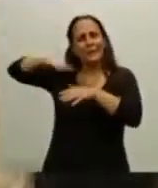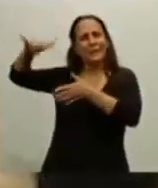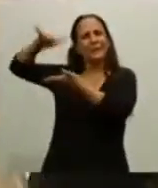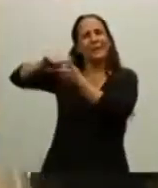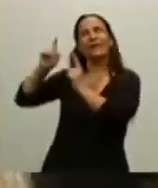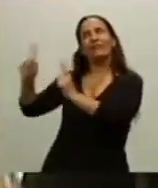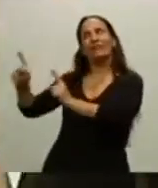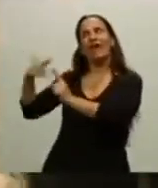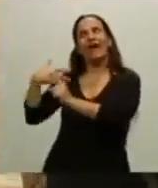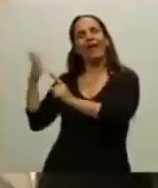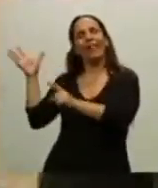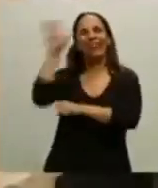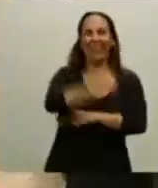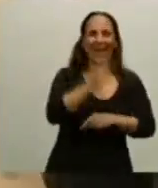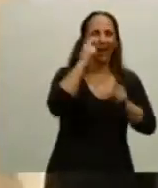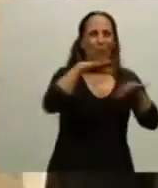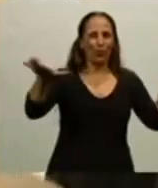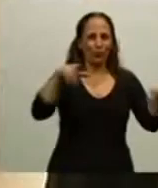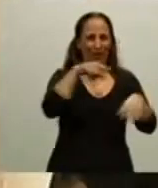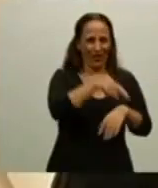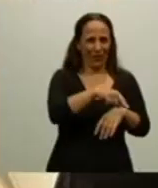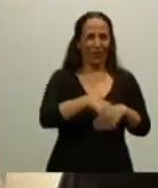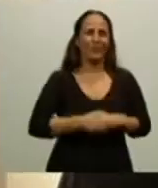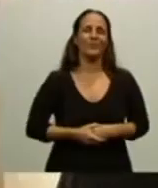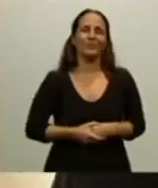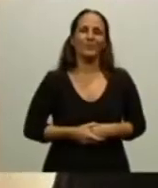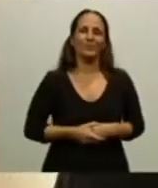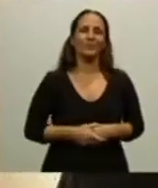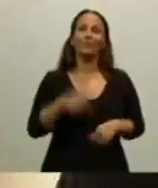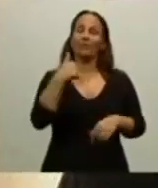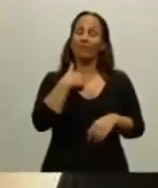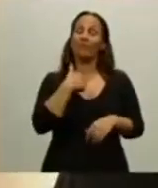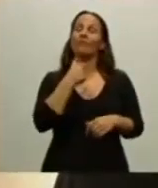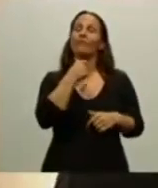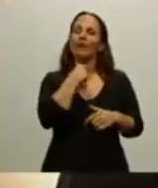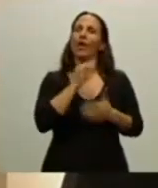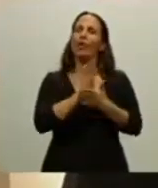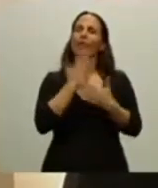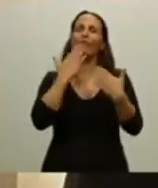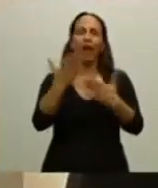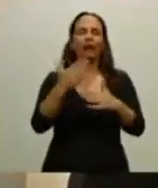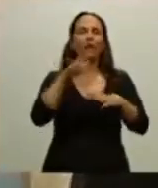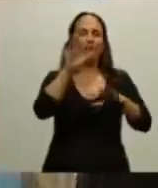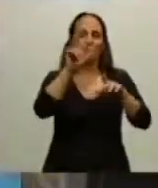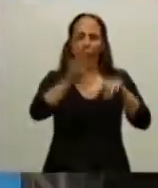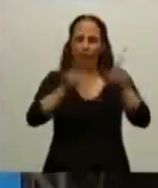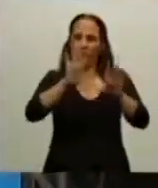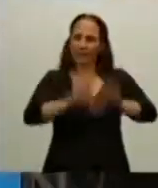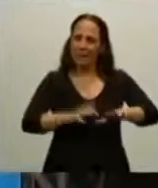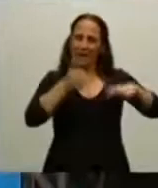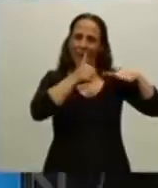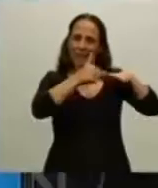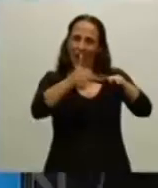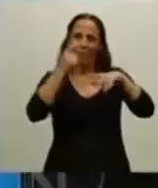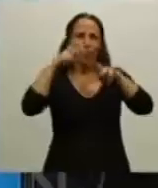esté aquí también. Quiero también agradecer a la formación de los que son los guías que